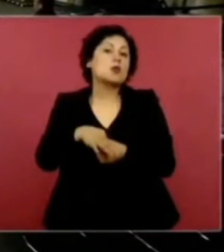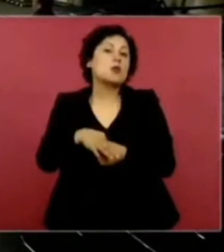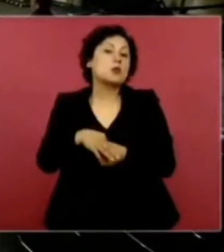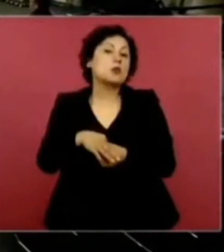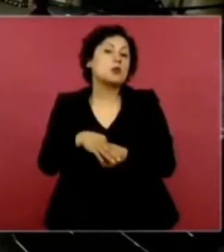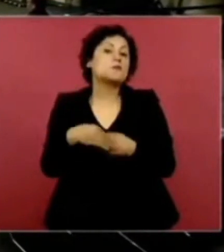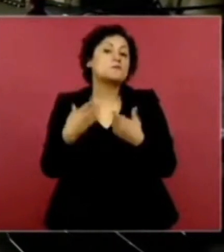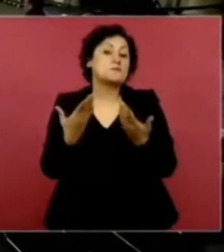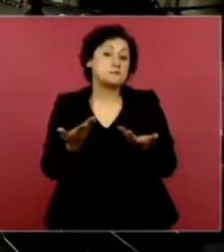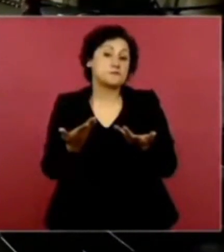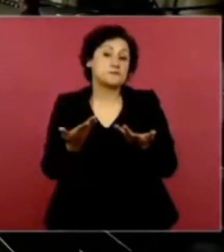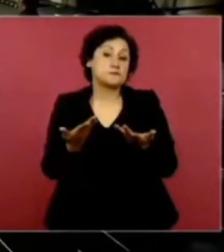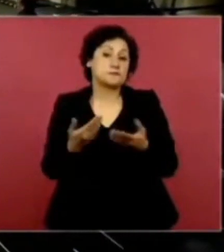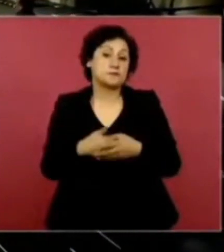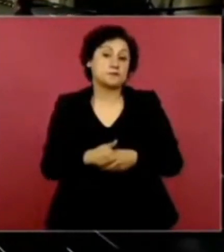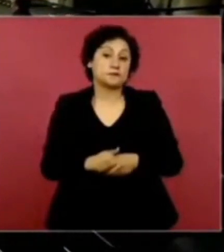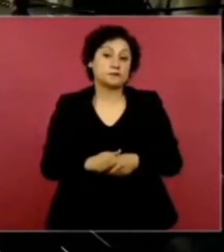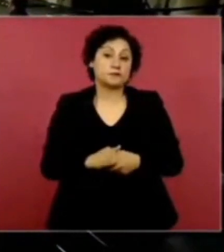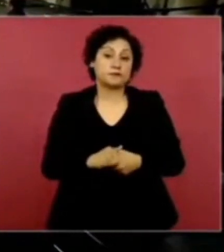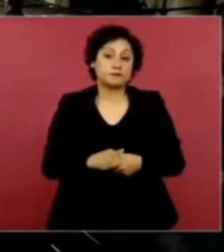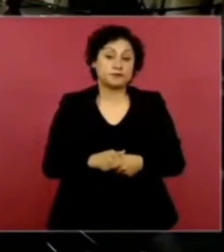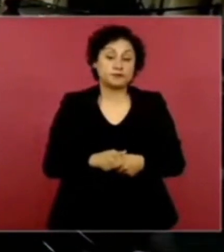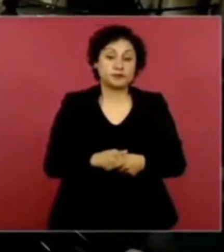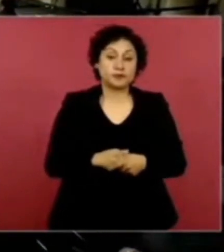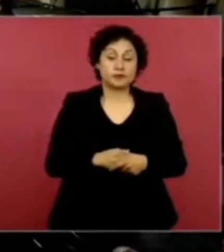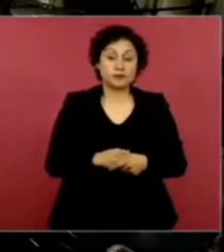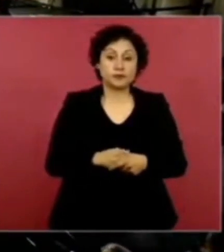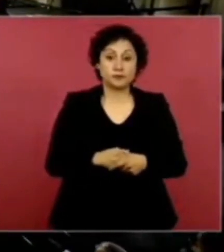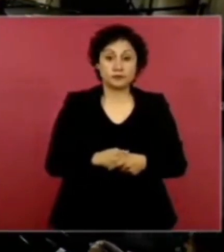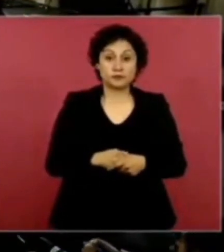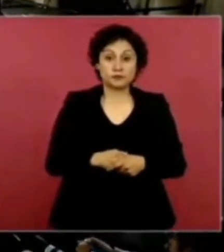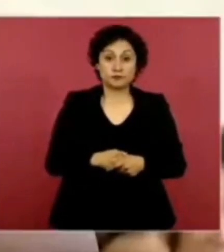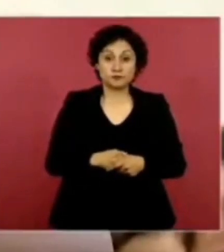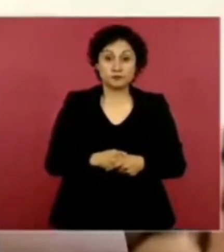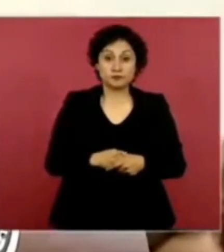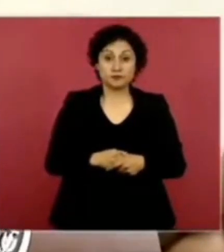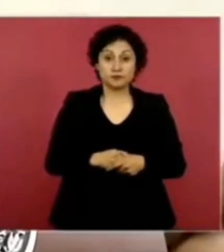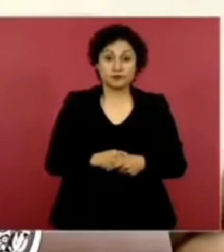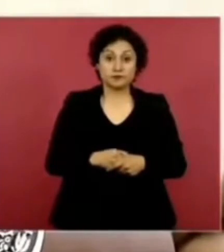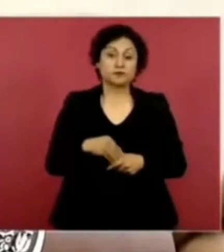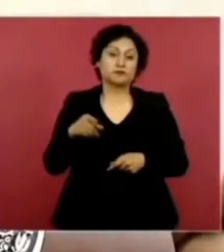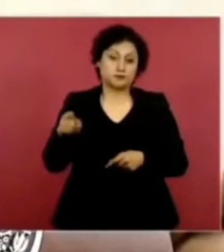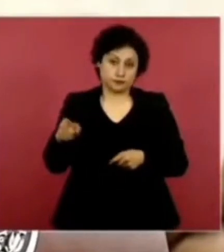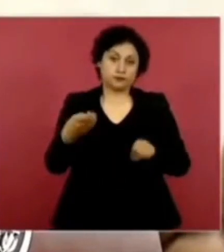por Veracruz?